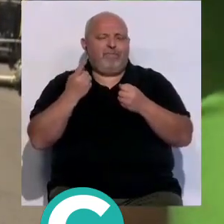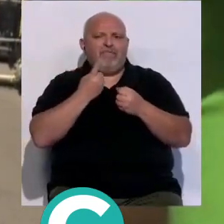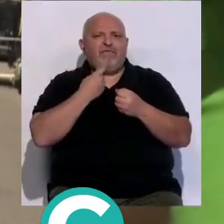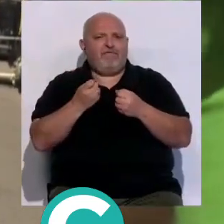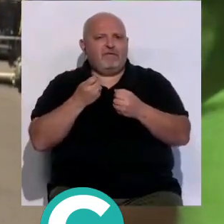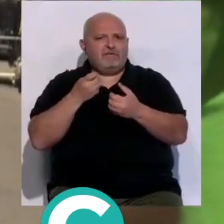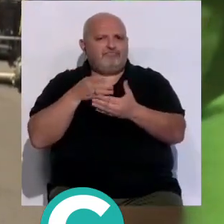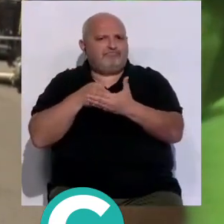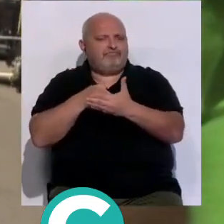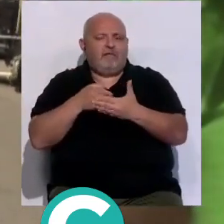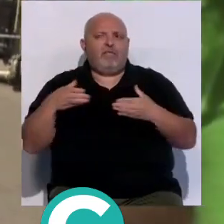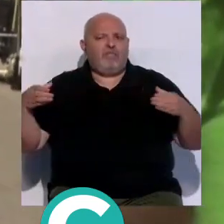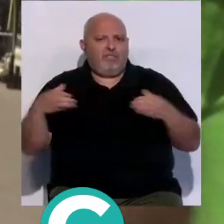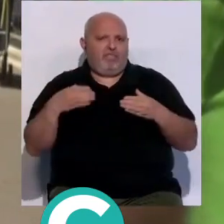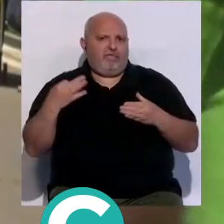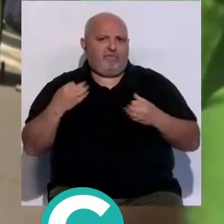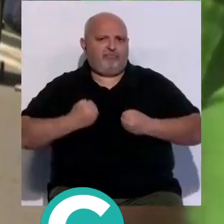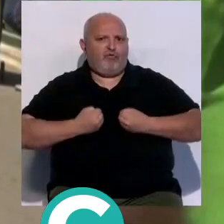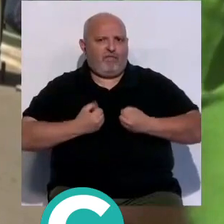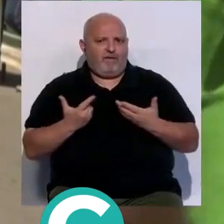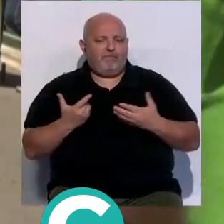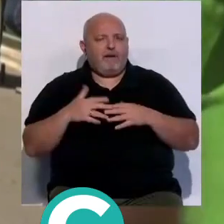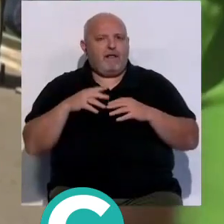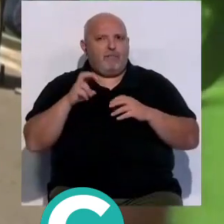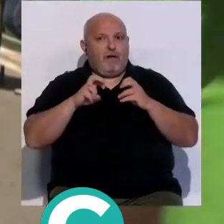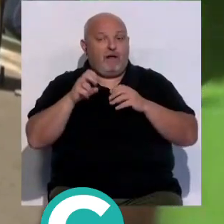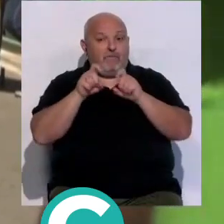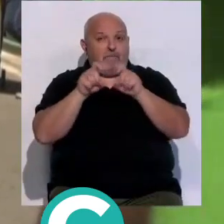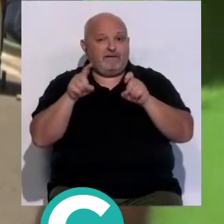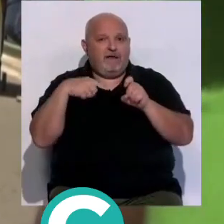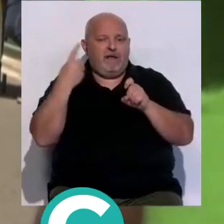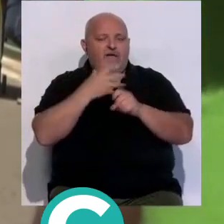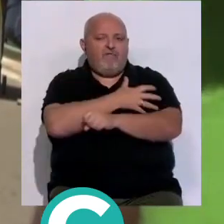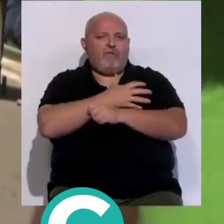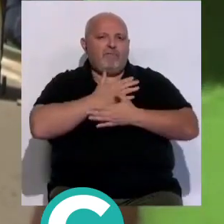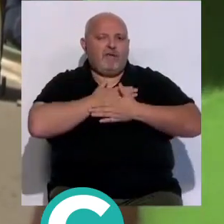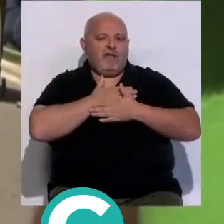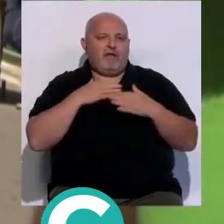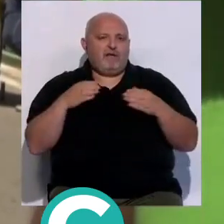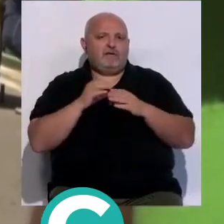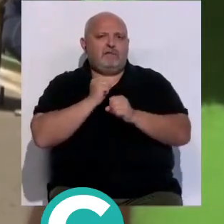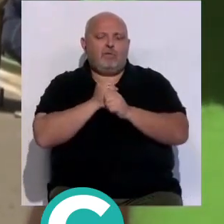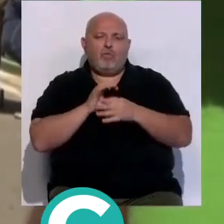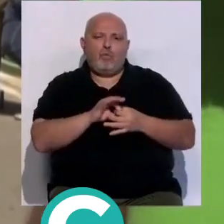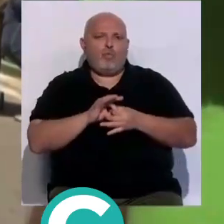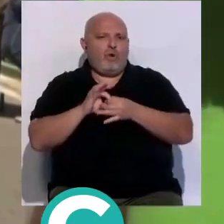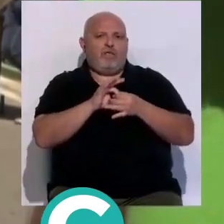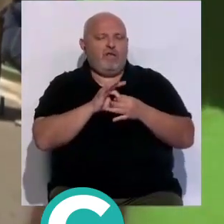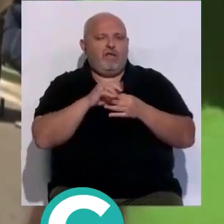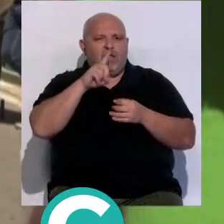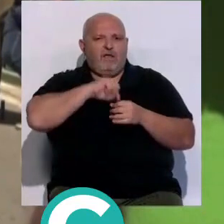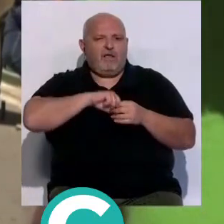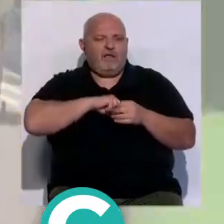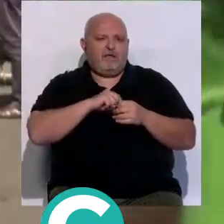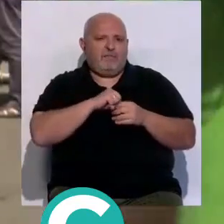difícil vencer si estamos divididos. Tenemos que plantarle a la patronal la fuerza de la clase de trabajo muy unida, consciente